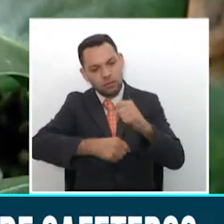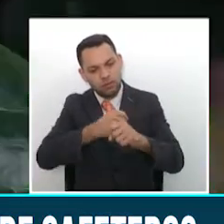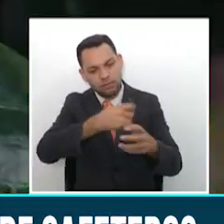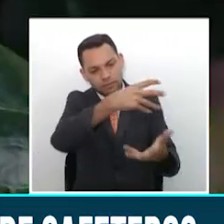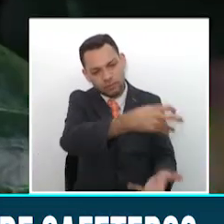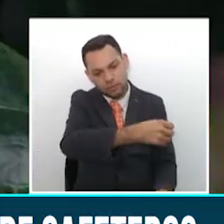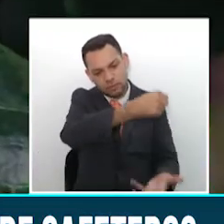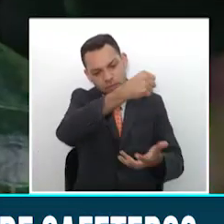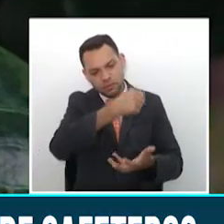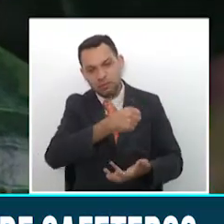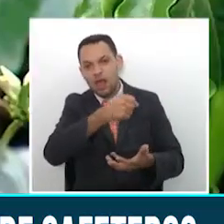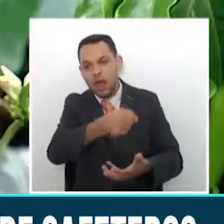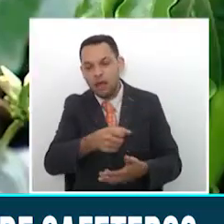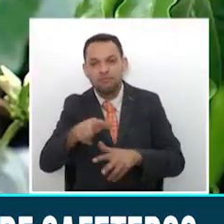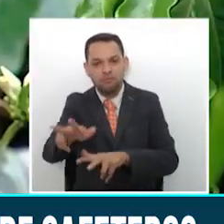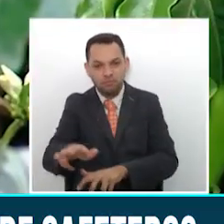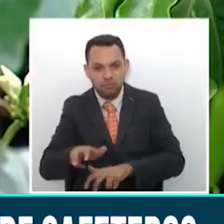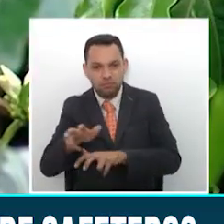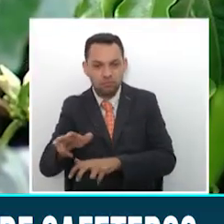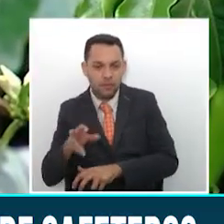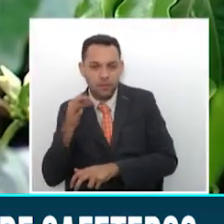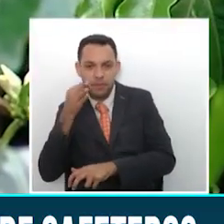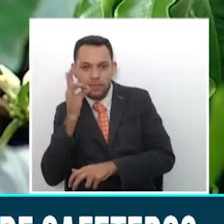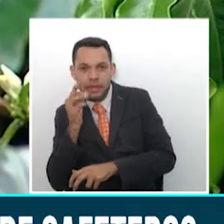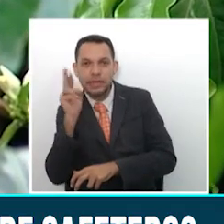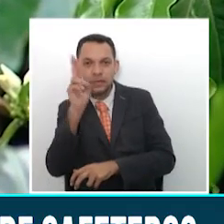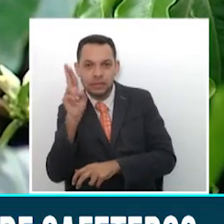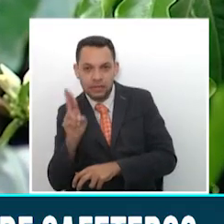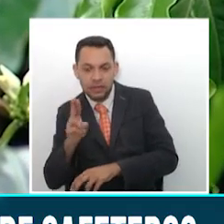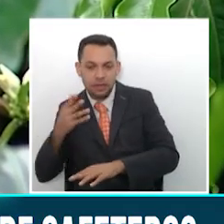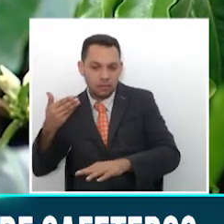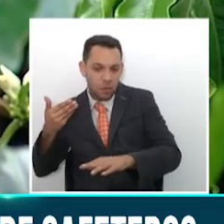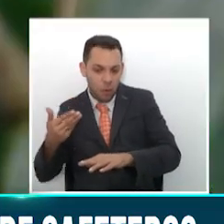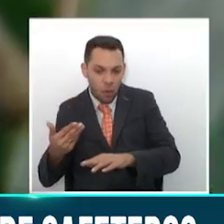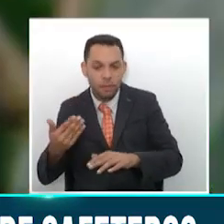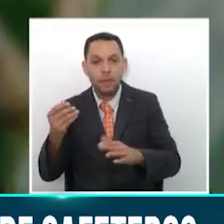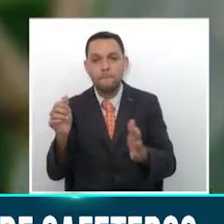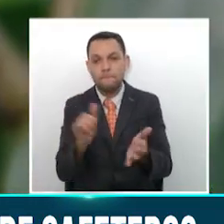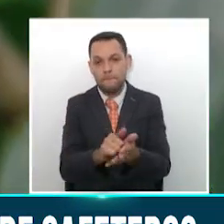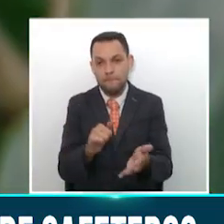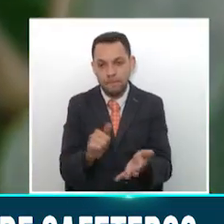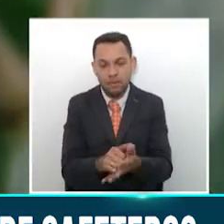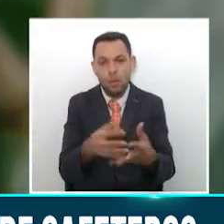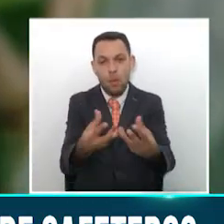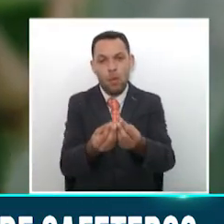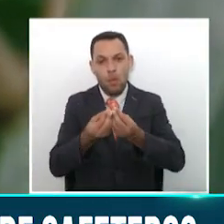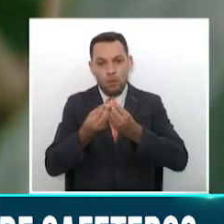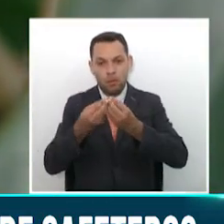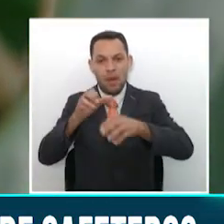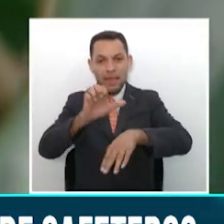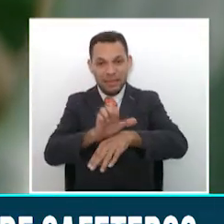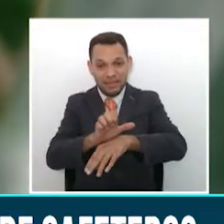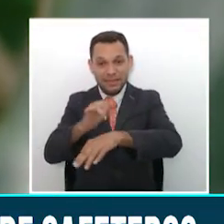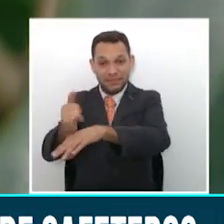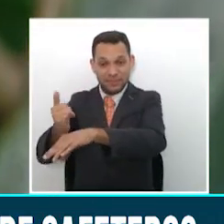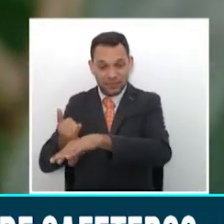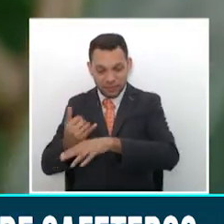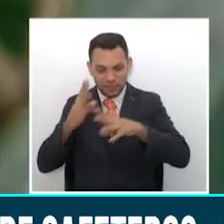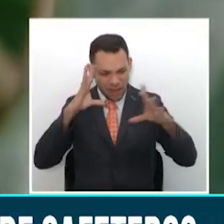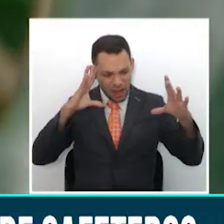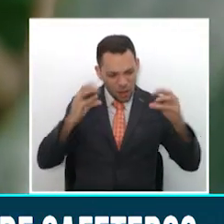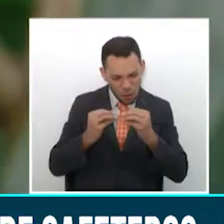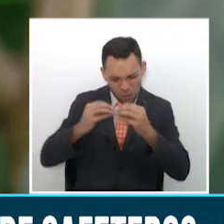café plantadas en el departamento de Risaralda actualmente. Por lo que desde la institucionalidad también están comprometidos